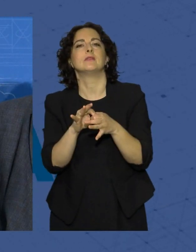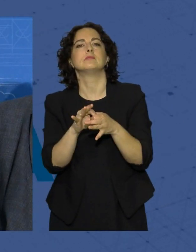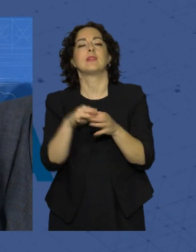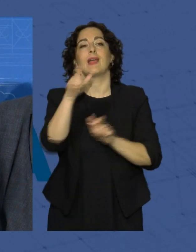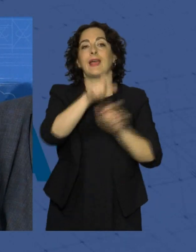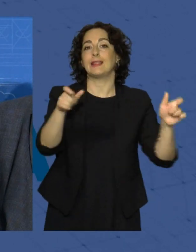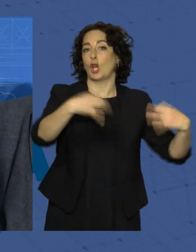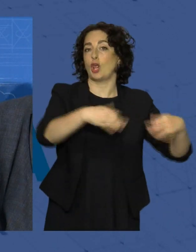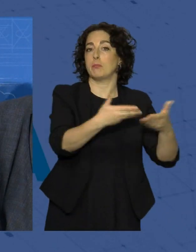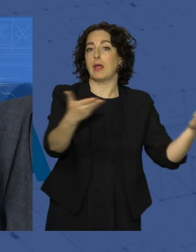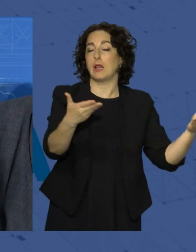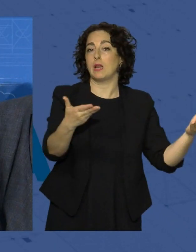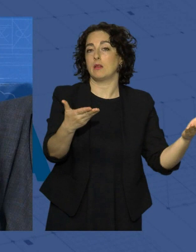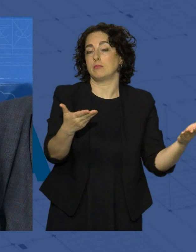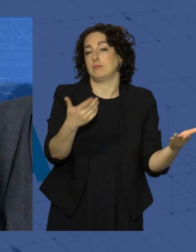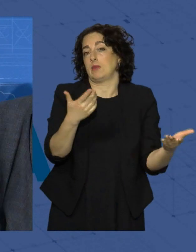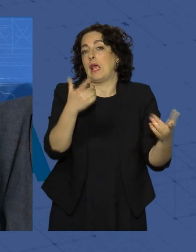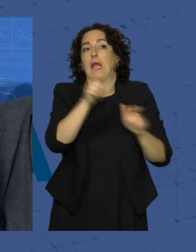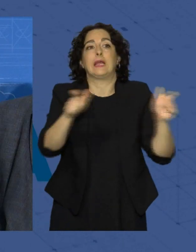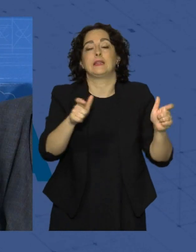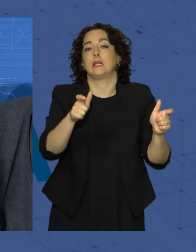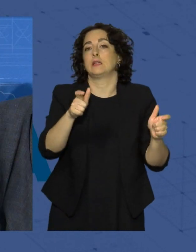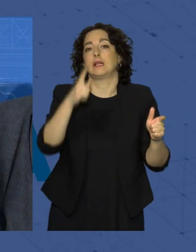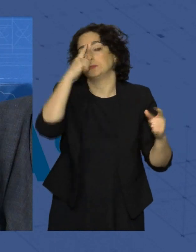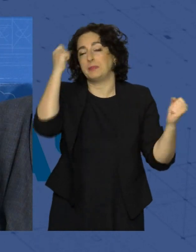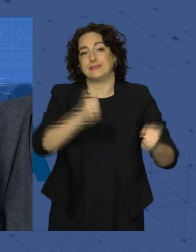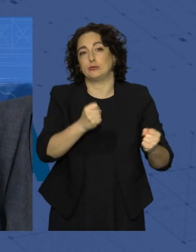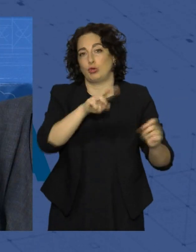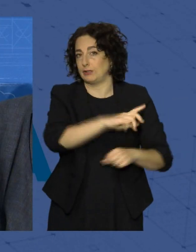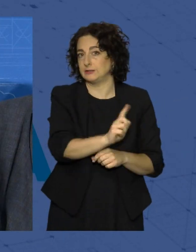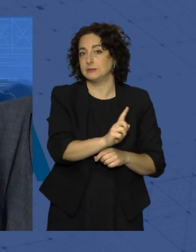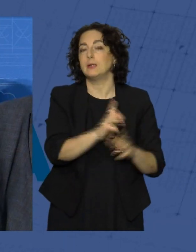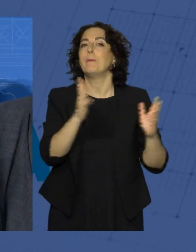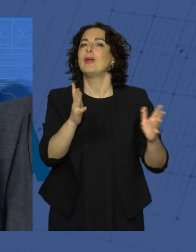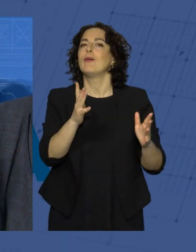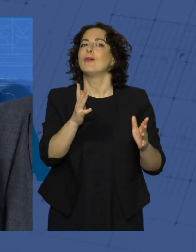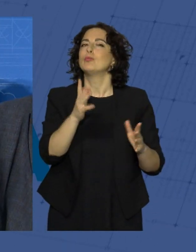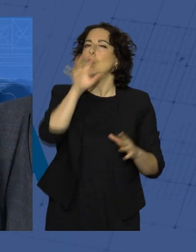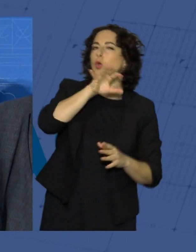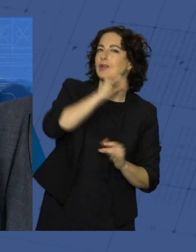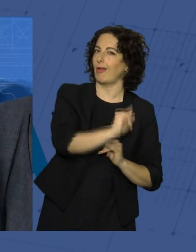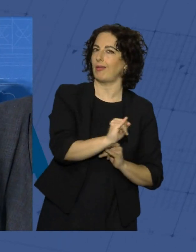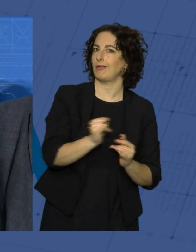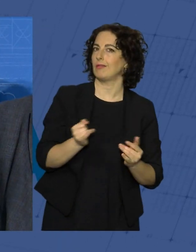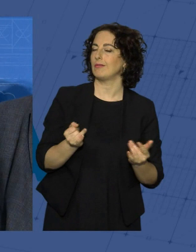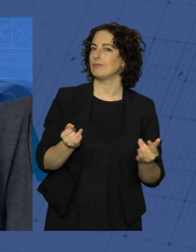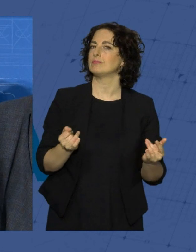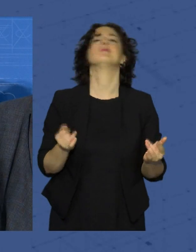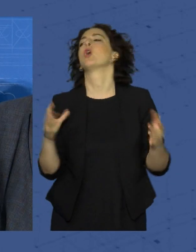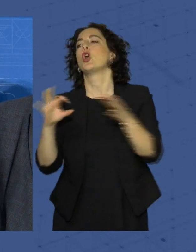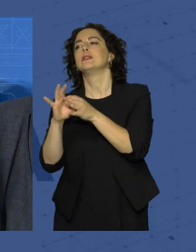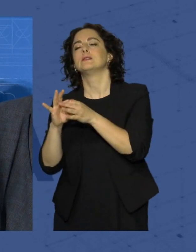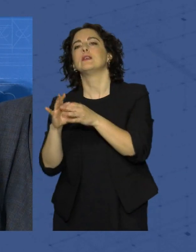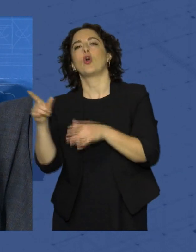gente normal, como dije, la gente que no es especial pero que tiene curiosidad con